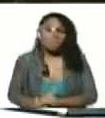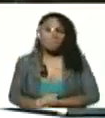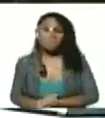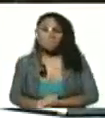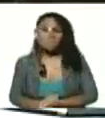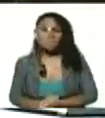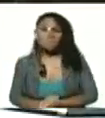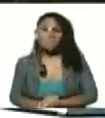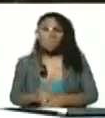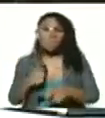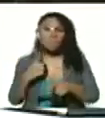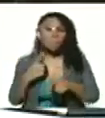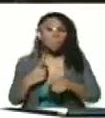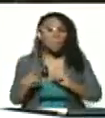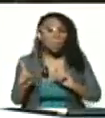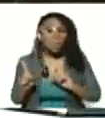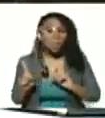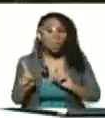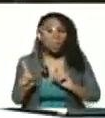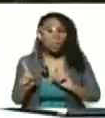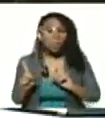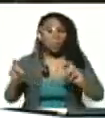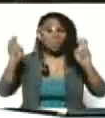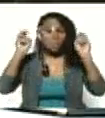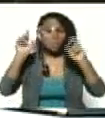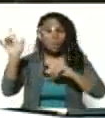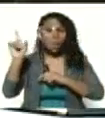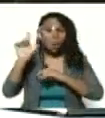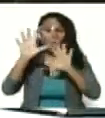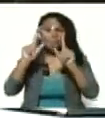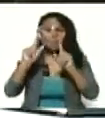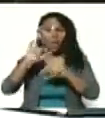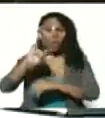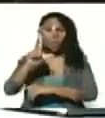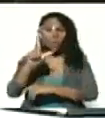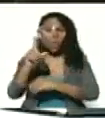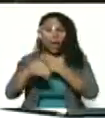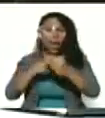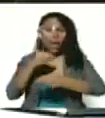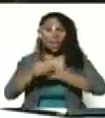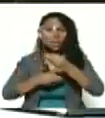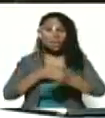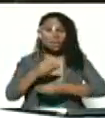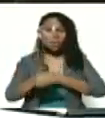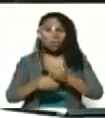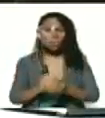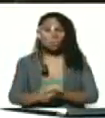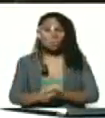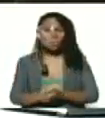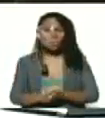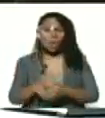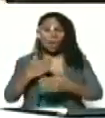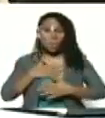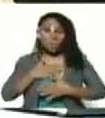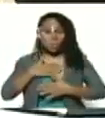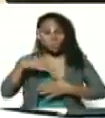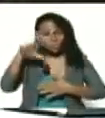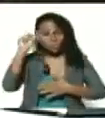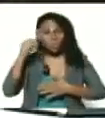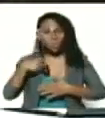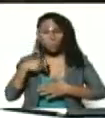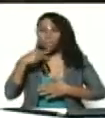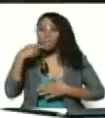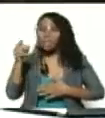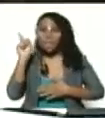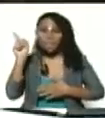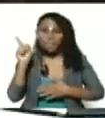Pero lo cierto es que los hechos del 11 de julio han generado, a mi entender, así se lo decía a